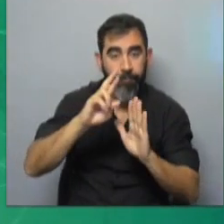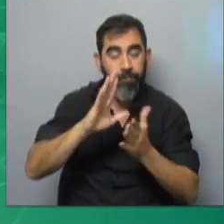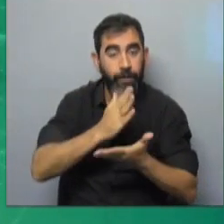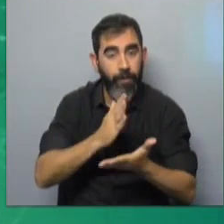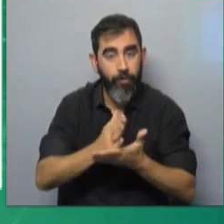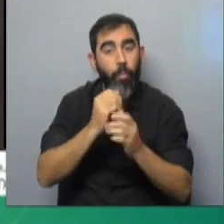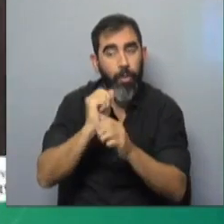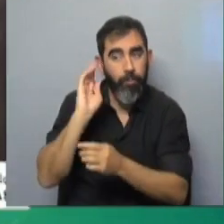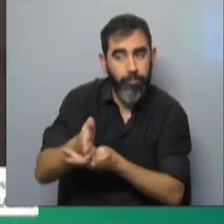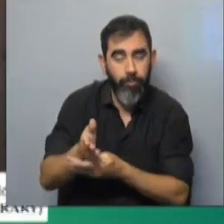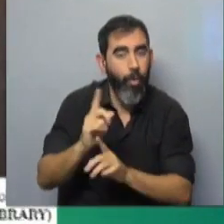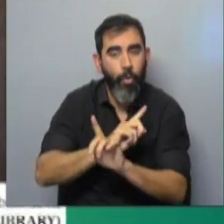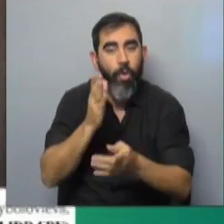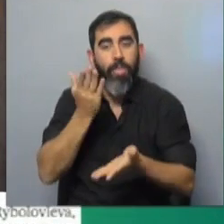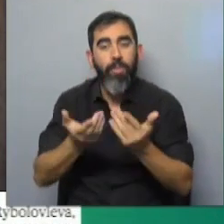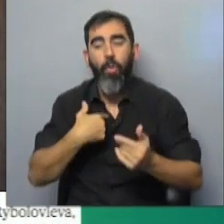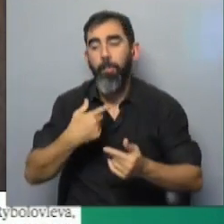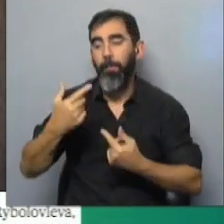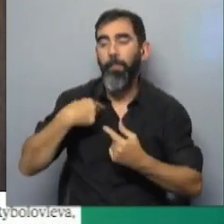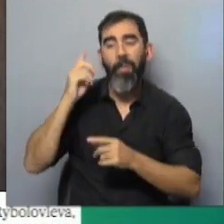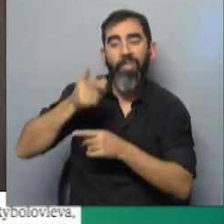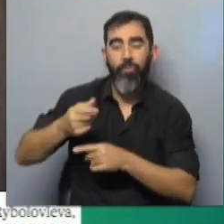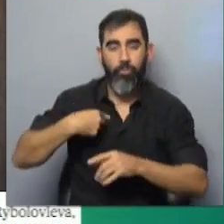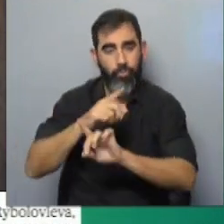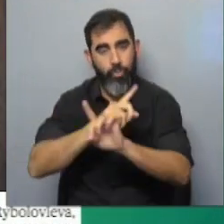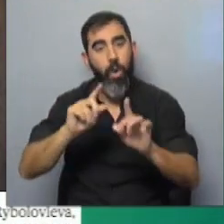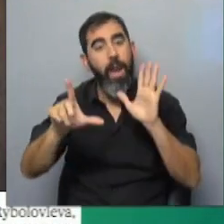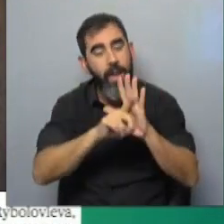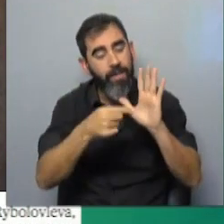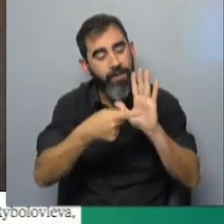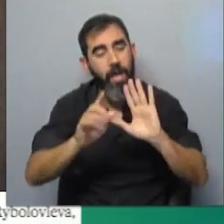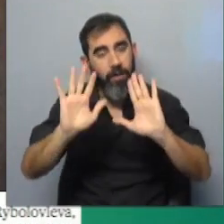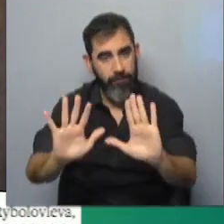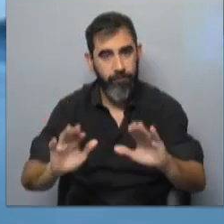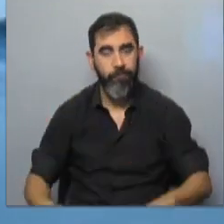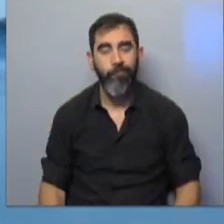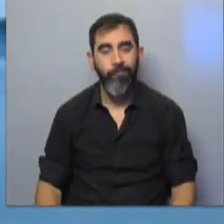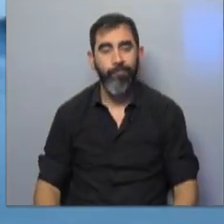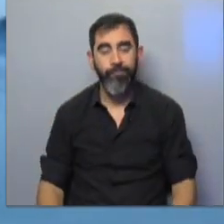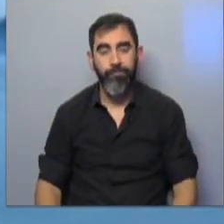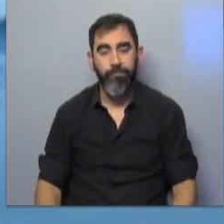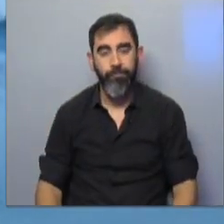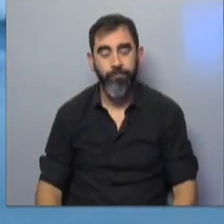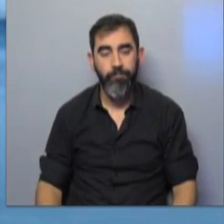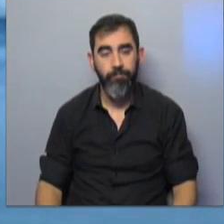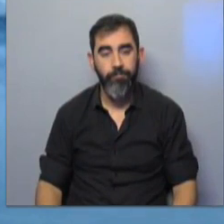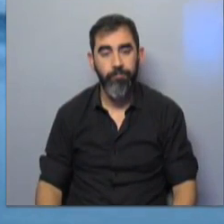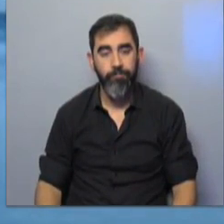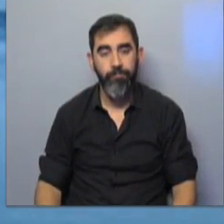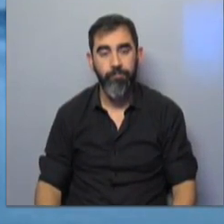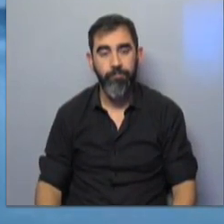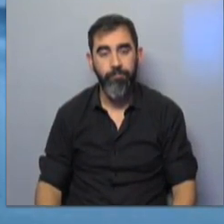forma de recurrirlo, pero no depende del interesado ni de la opinión de algún técnico si la ley está mal o está bien.